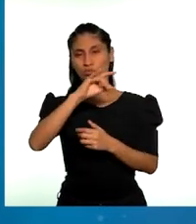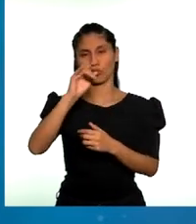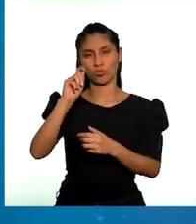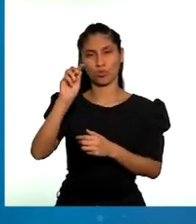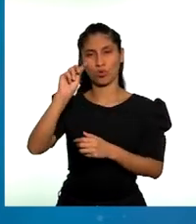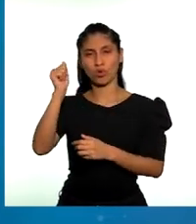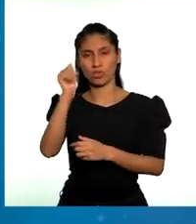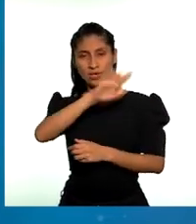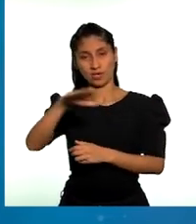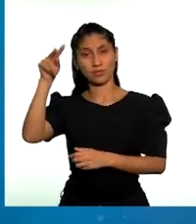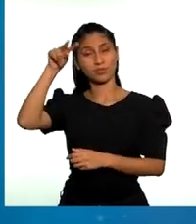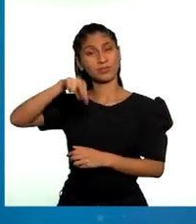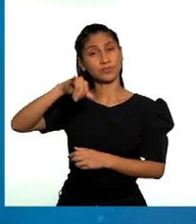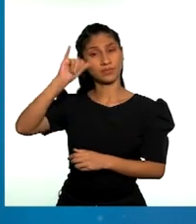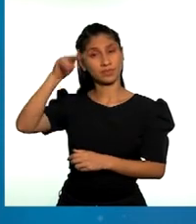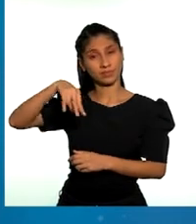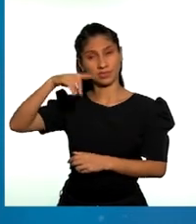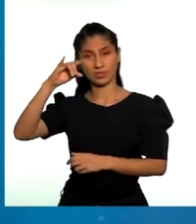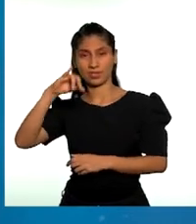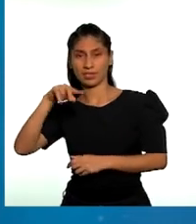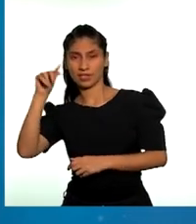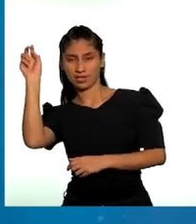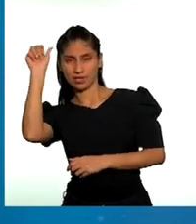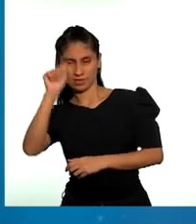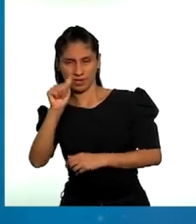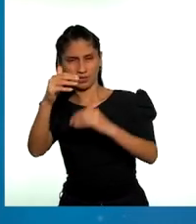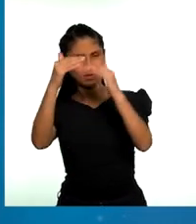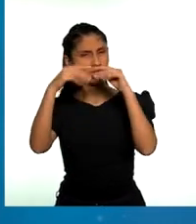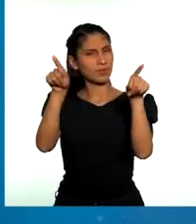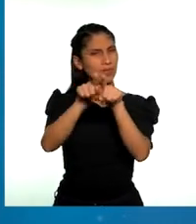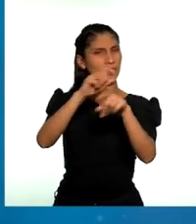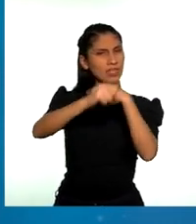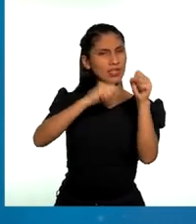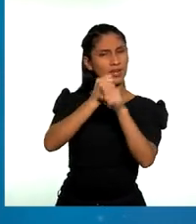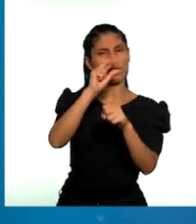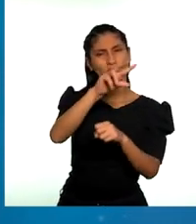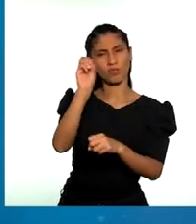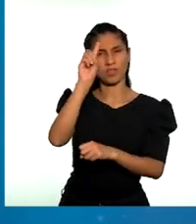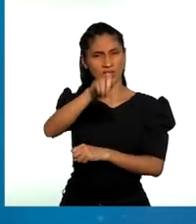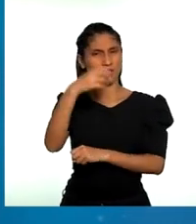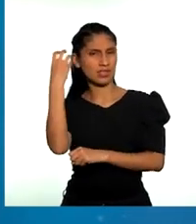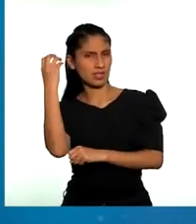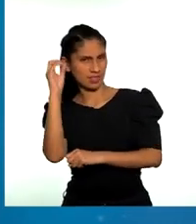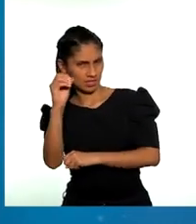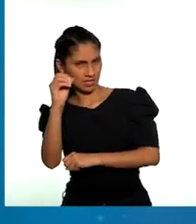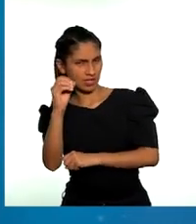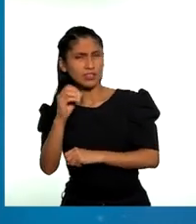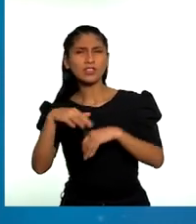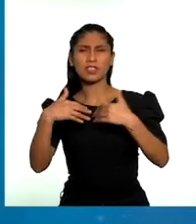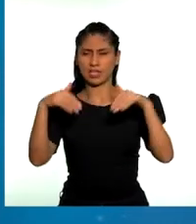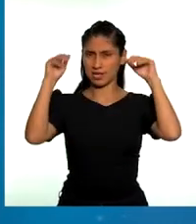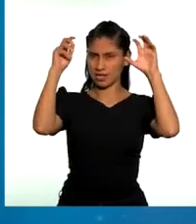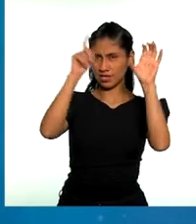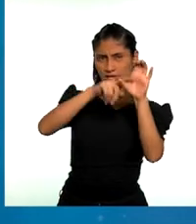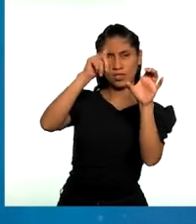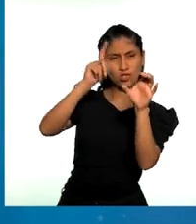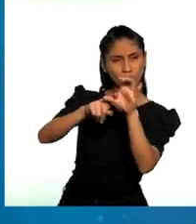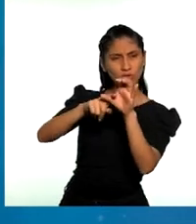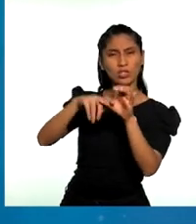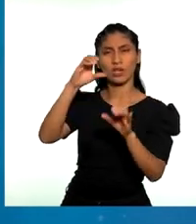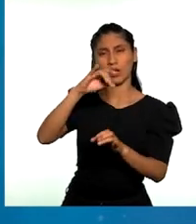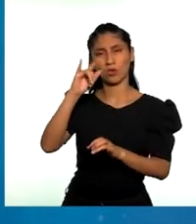Y en el 2010, se incluye la cuota de participación para poblaciones